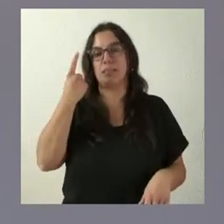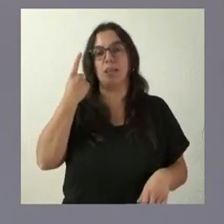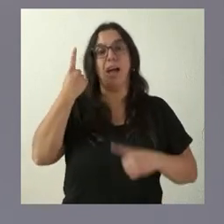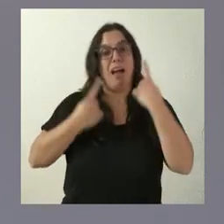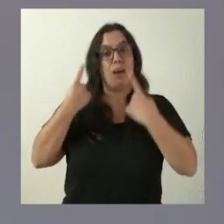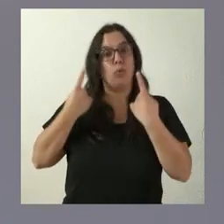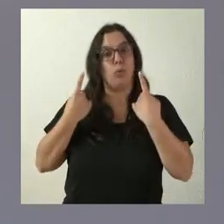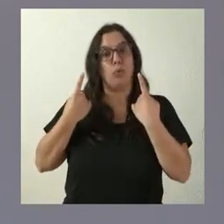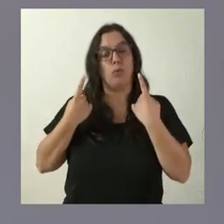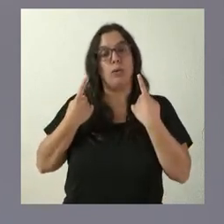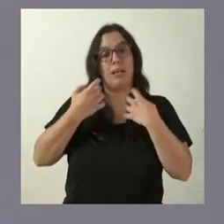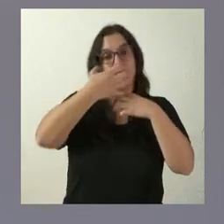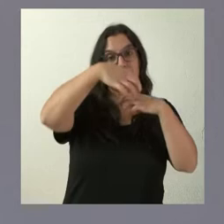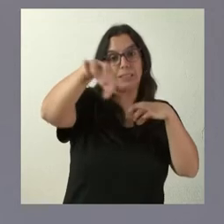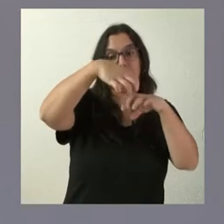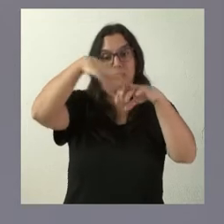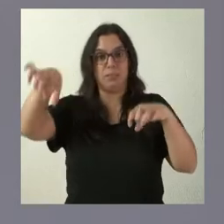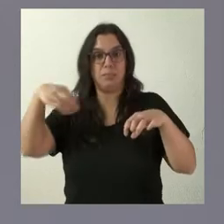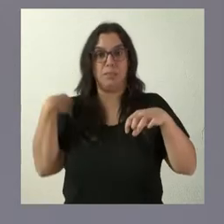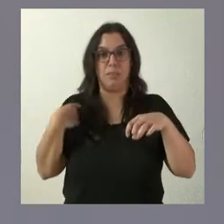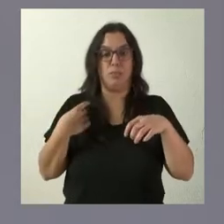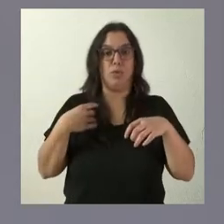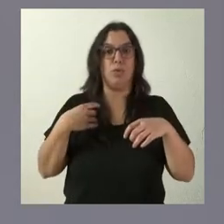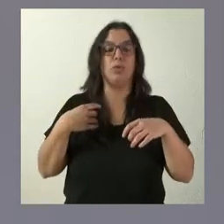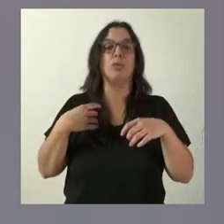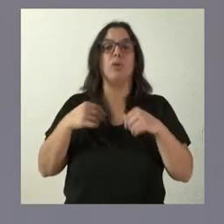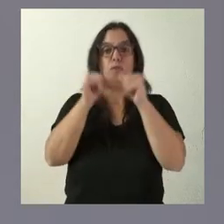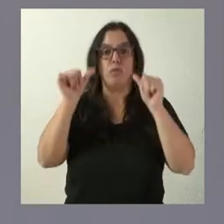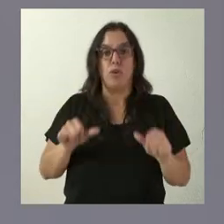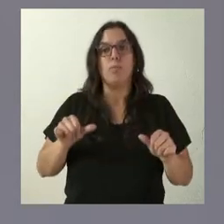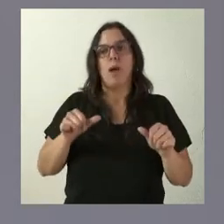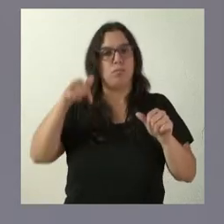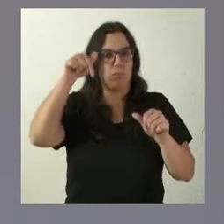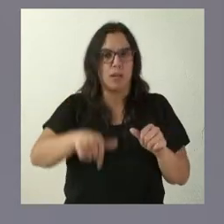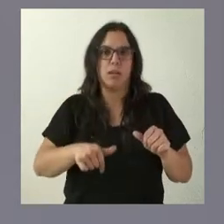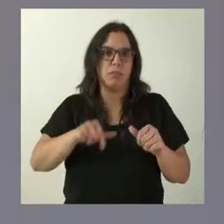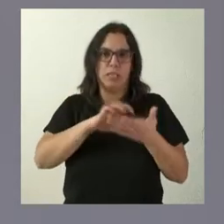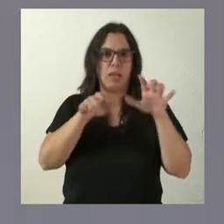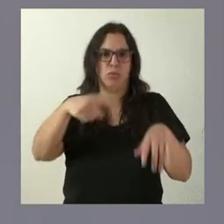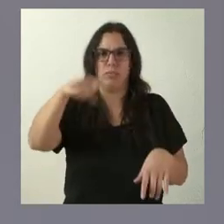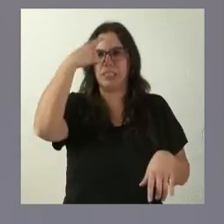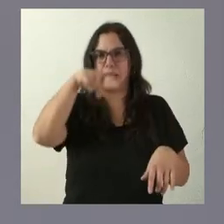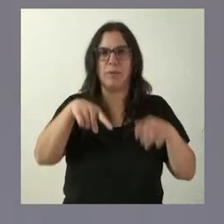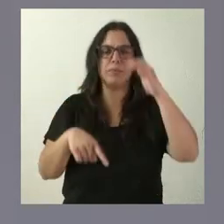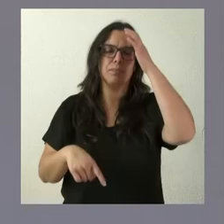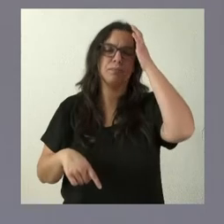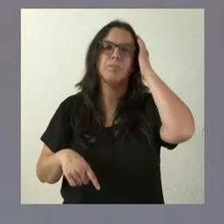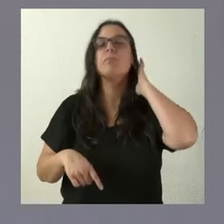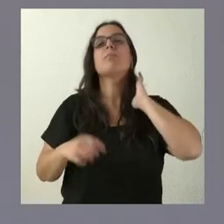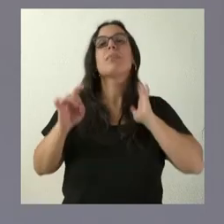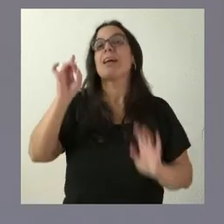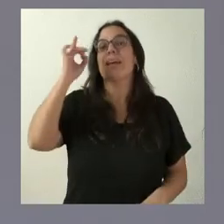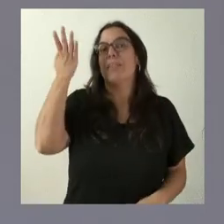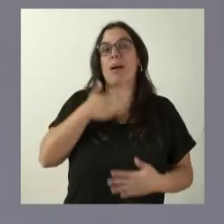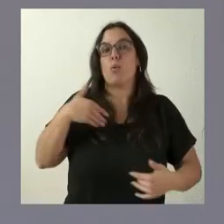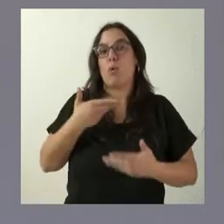divisiones y quizá de las que más empleo puedan crear están en Castilla y León, como ustedes conocen. Cualquier iniciativa que tenga la